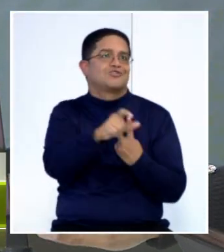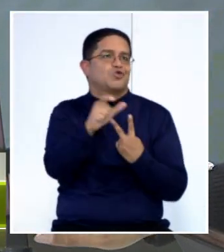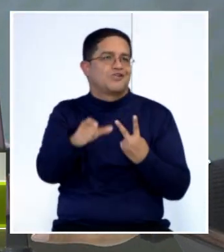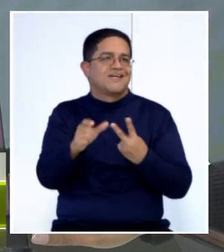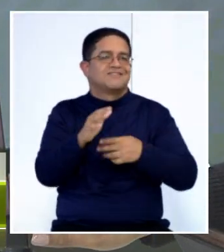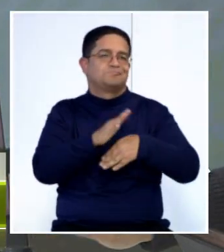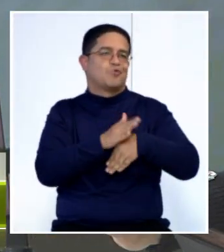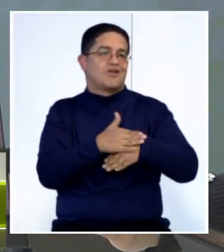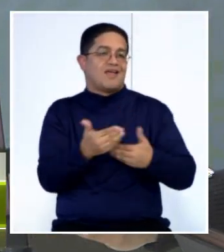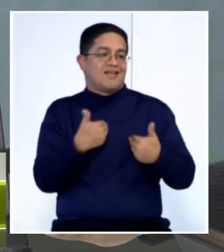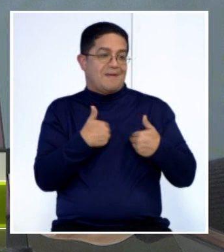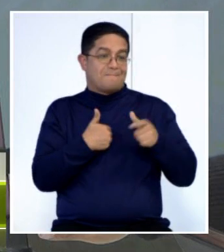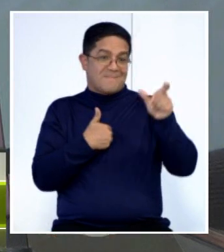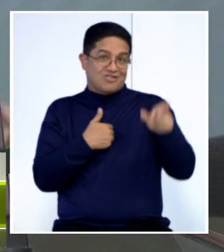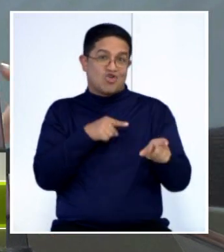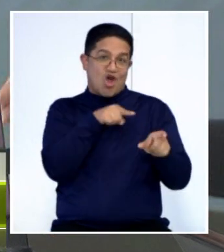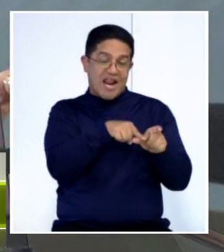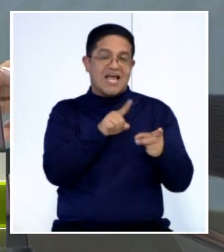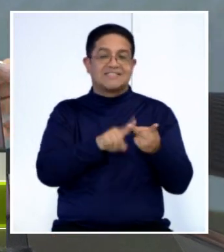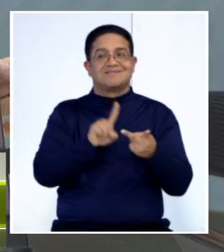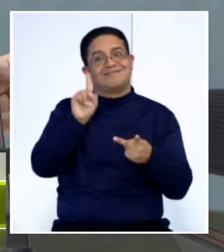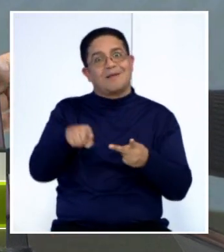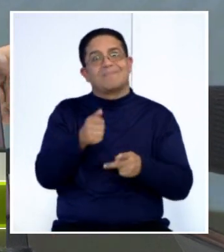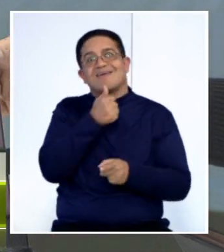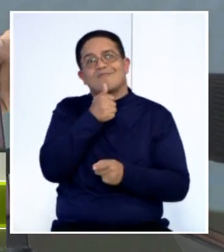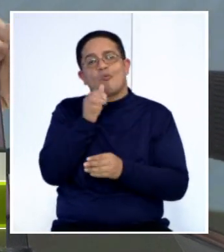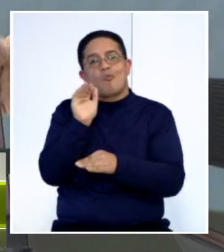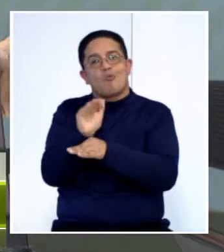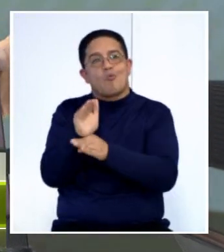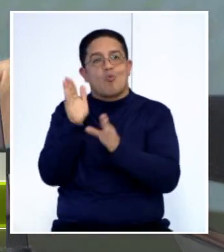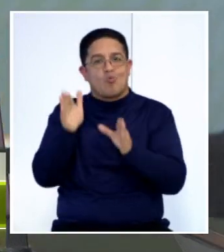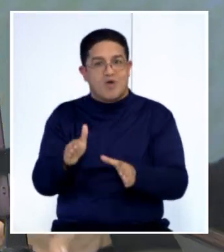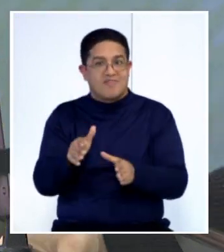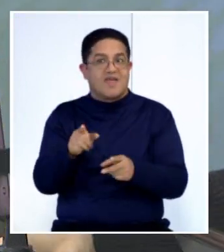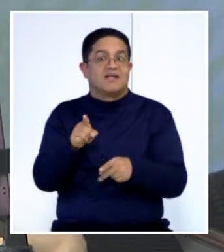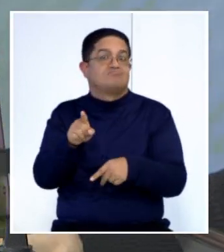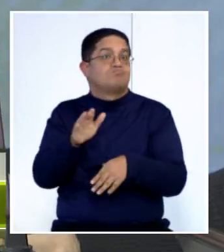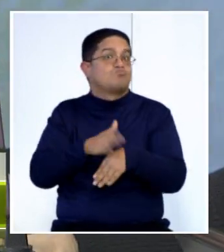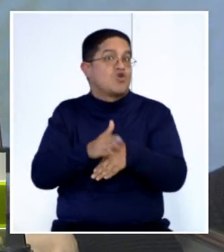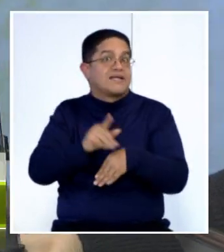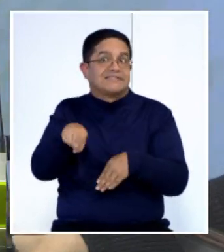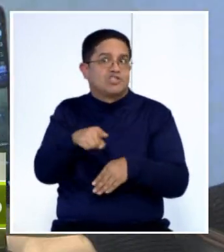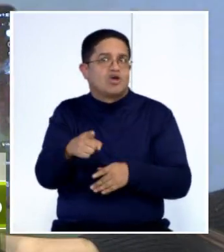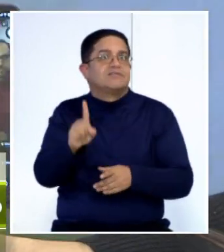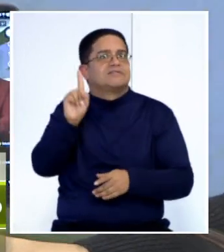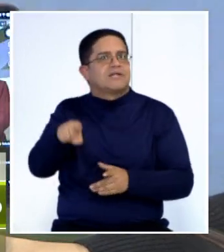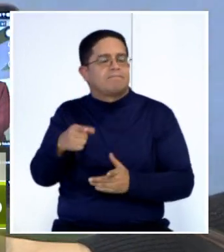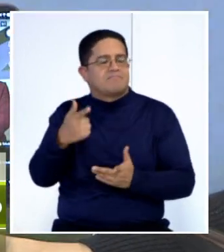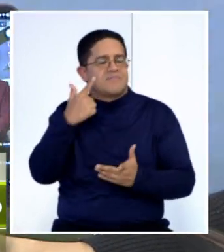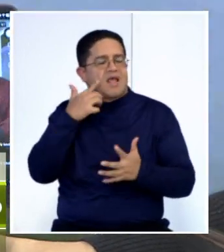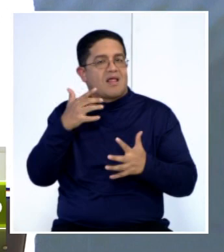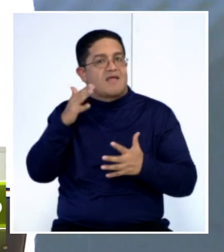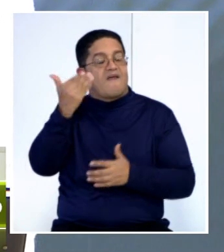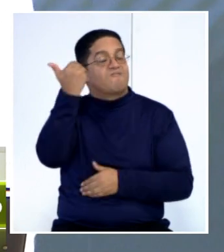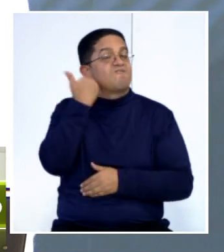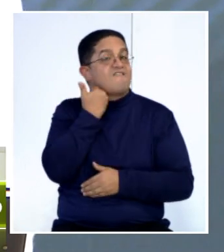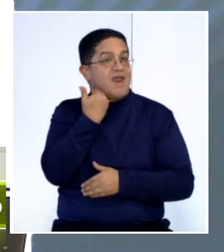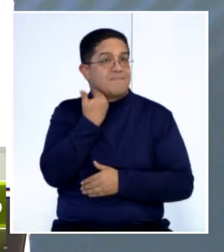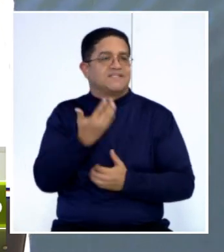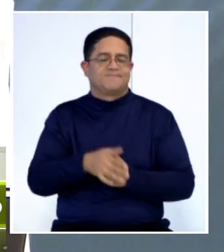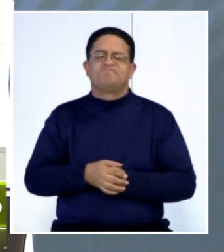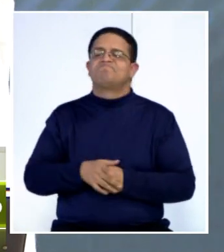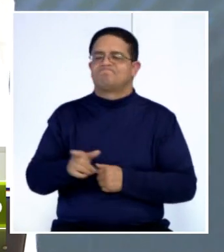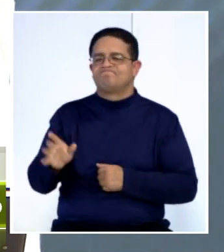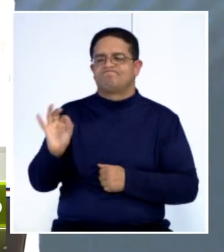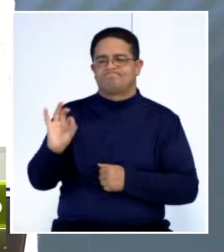enferma el paciente y quien lo cuida, si no se cuida, se enferma también. Por supuesto. Cuando hablamos de esta